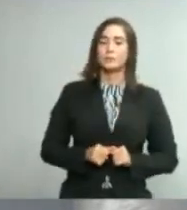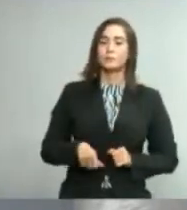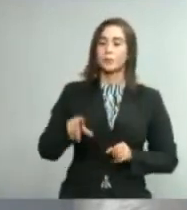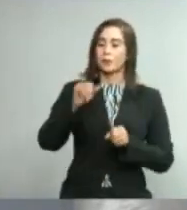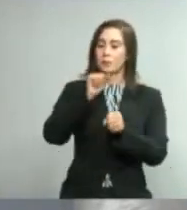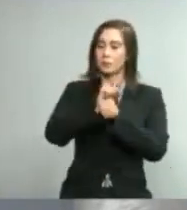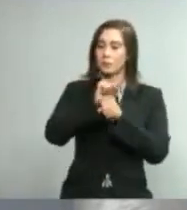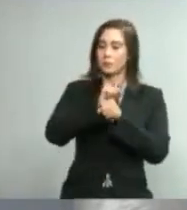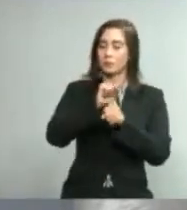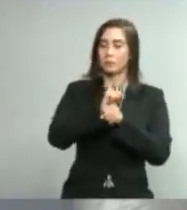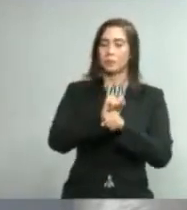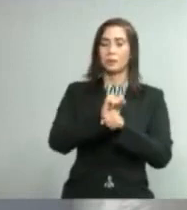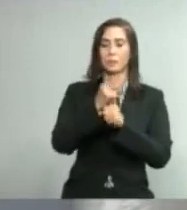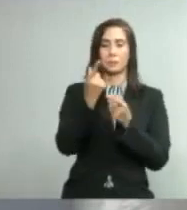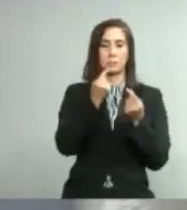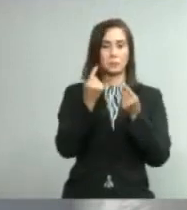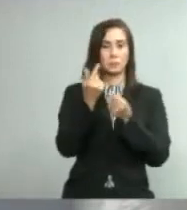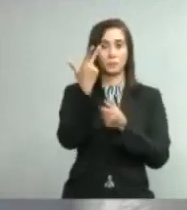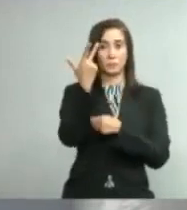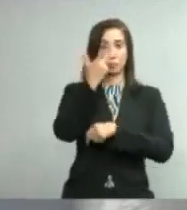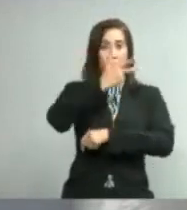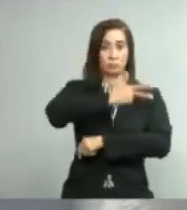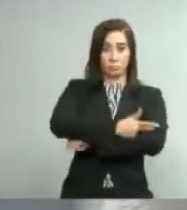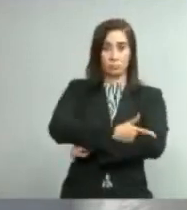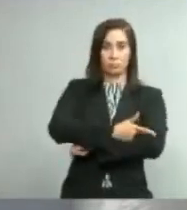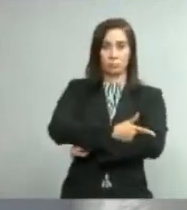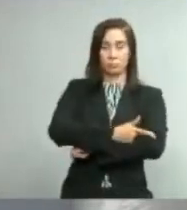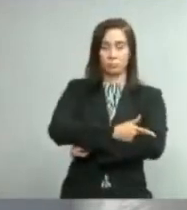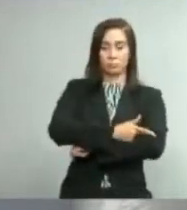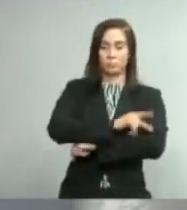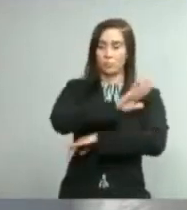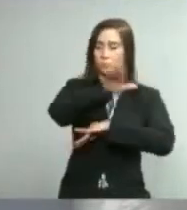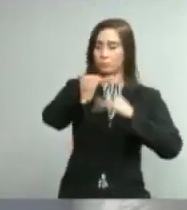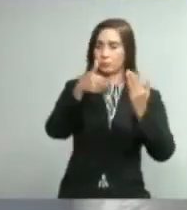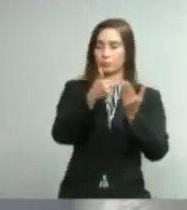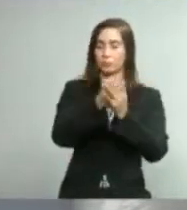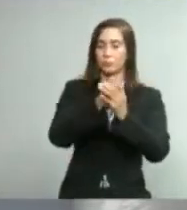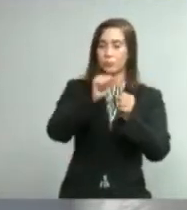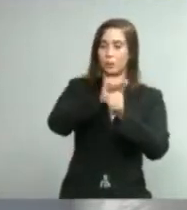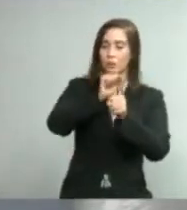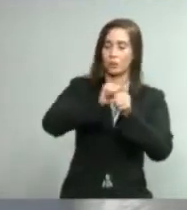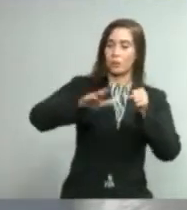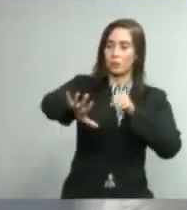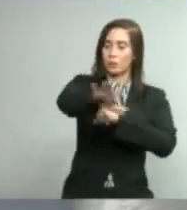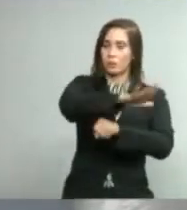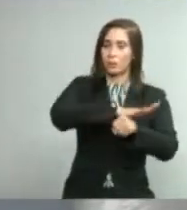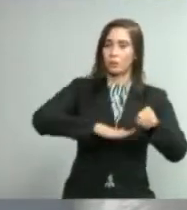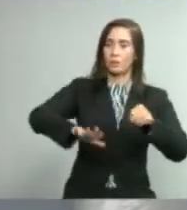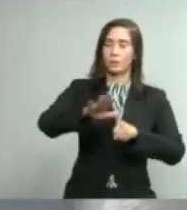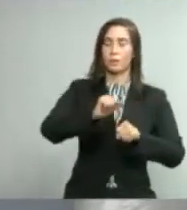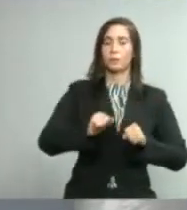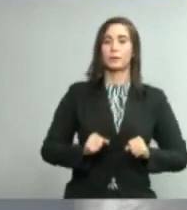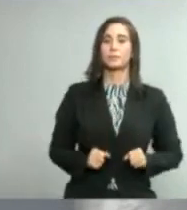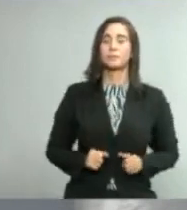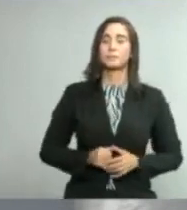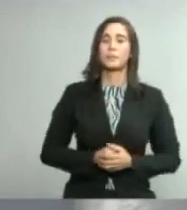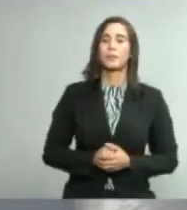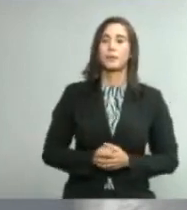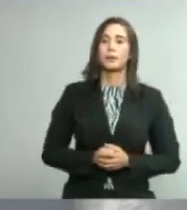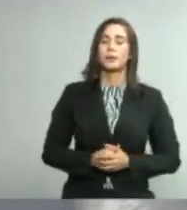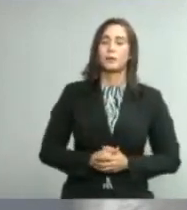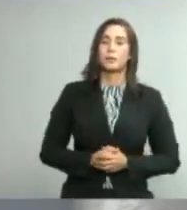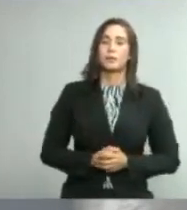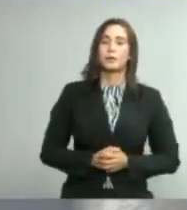vamos a estar desplegando durante todos estos días con toda la intervención interinstitucional necesaria